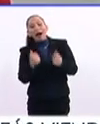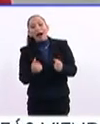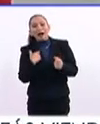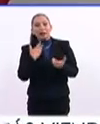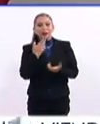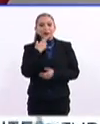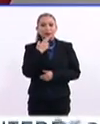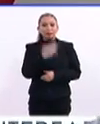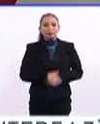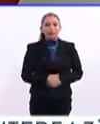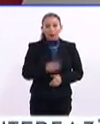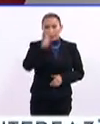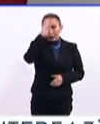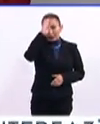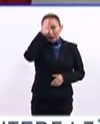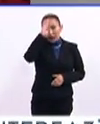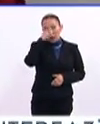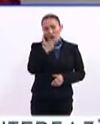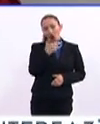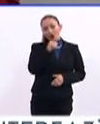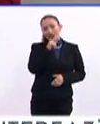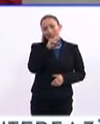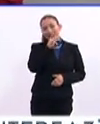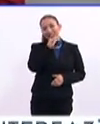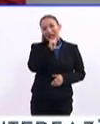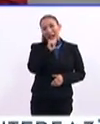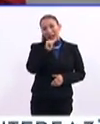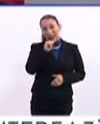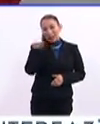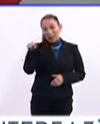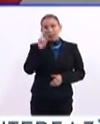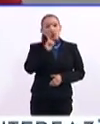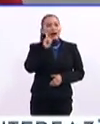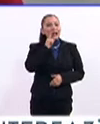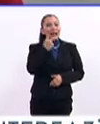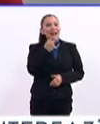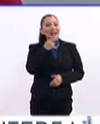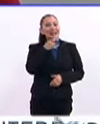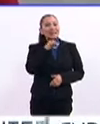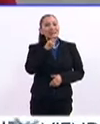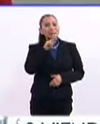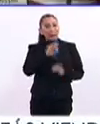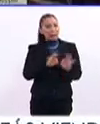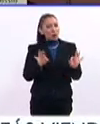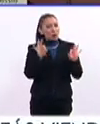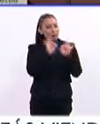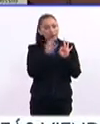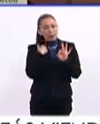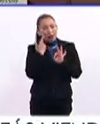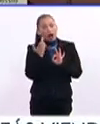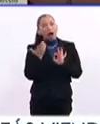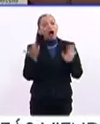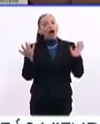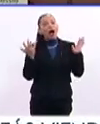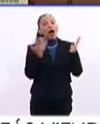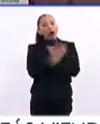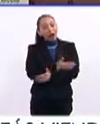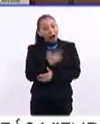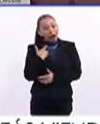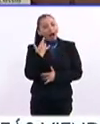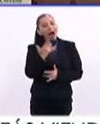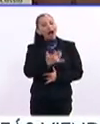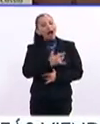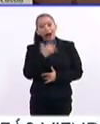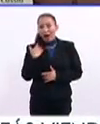y navegarlos. Pensar holísticamente, dice Greenspan, es indispensable para resolver las interrogantes que atañen a la sociedad